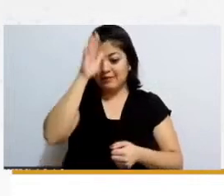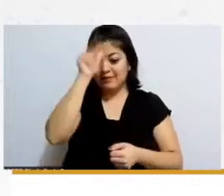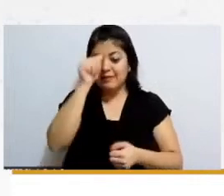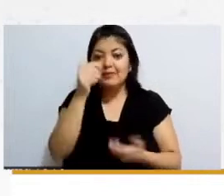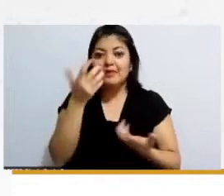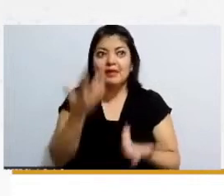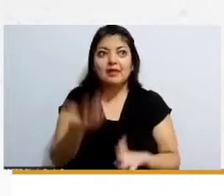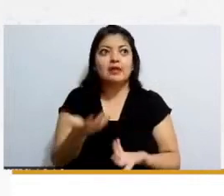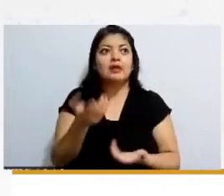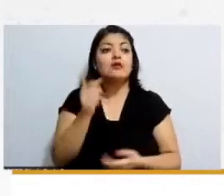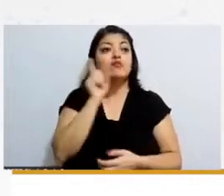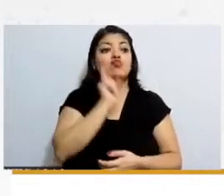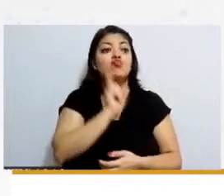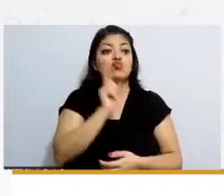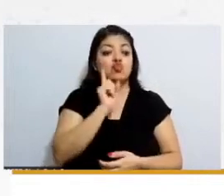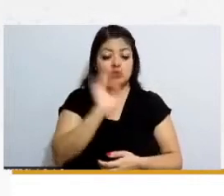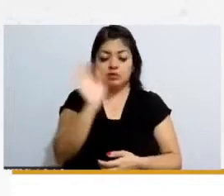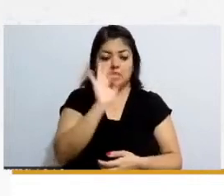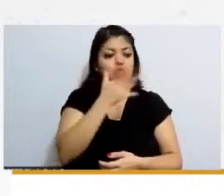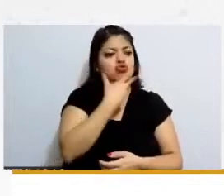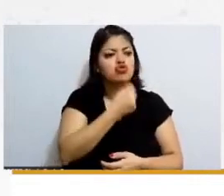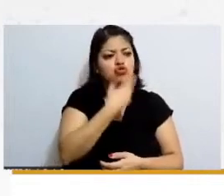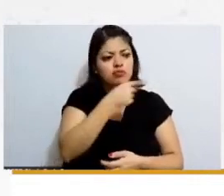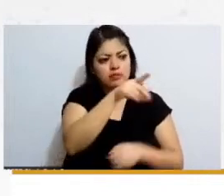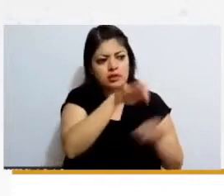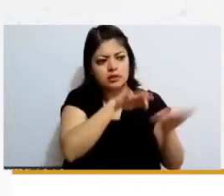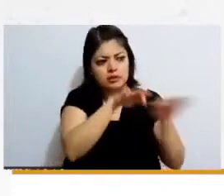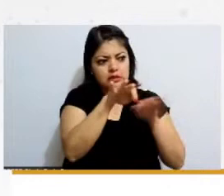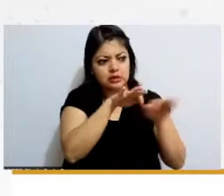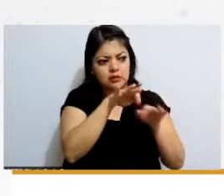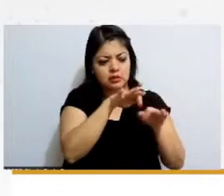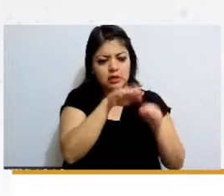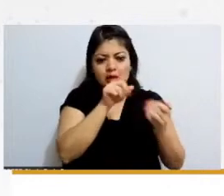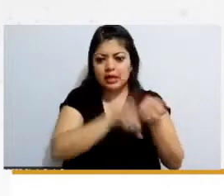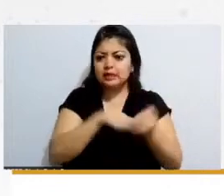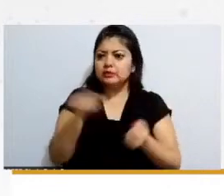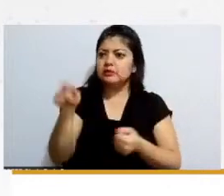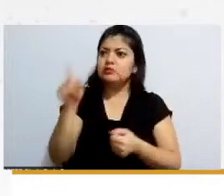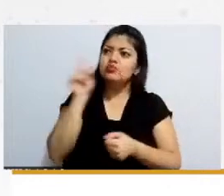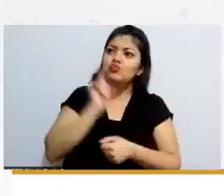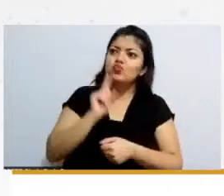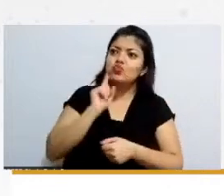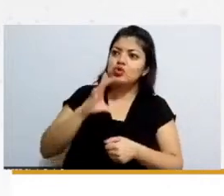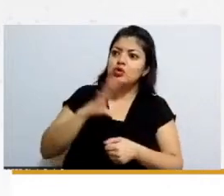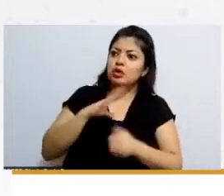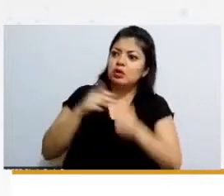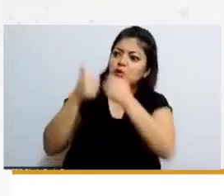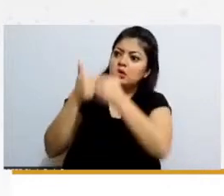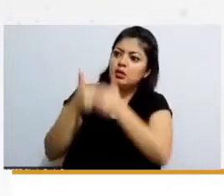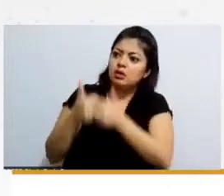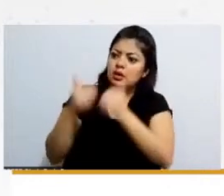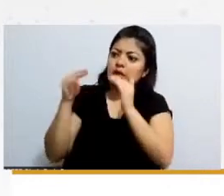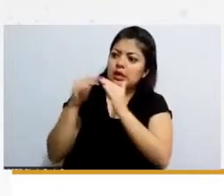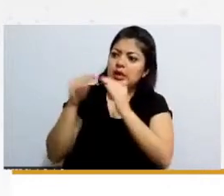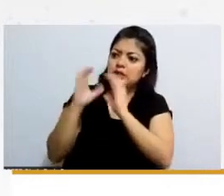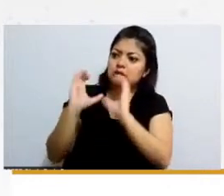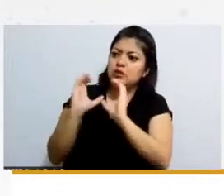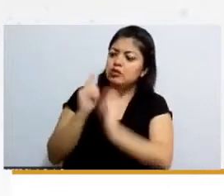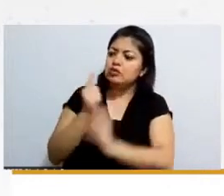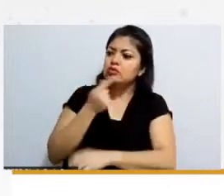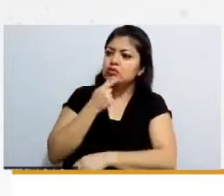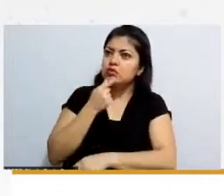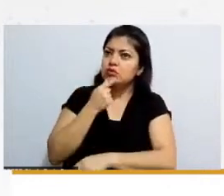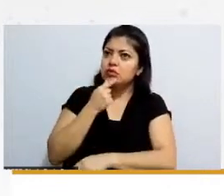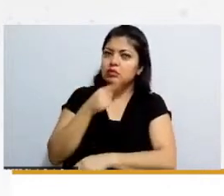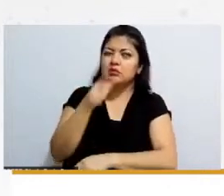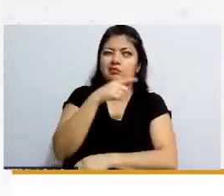mujer si el hombre trabaja es porque la mujer está en casa cuidando a los niños entonces ahí al momento de hacer ese análisis